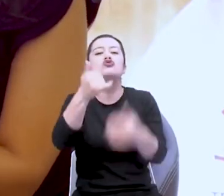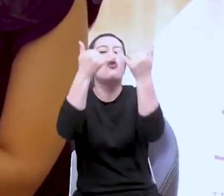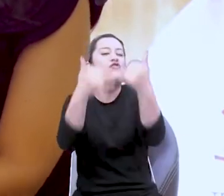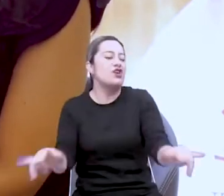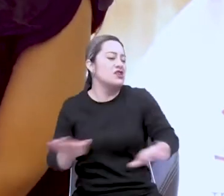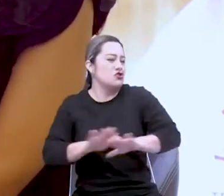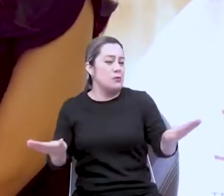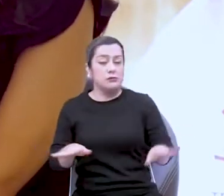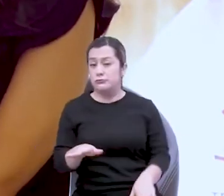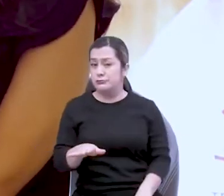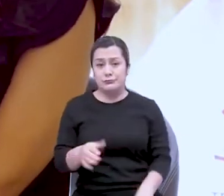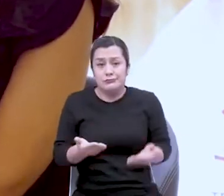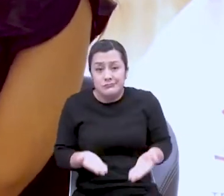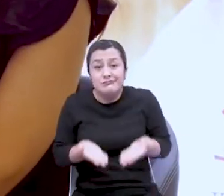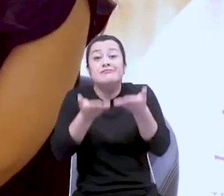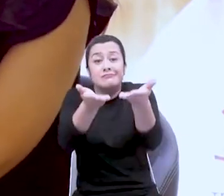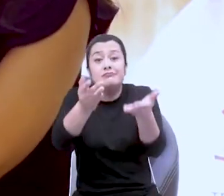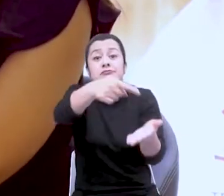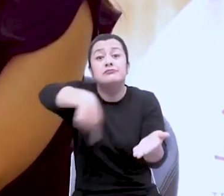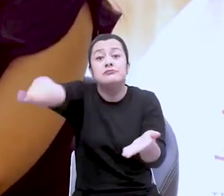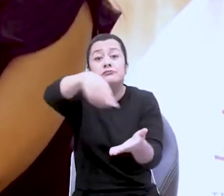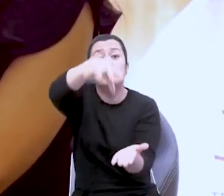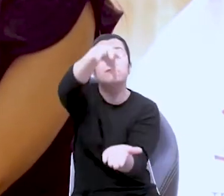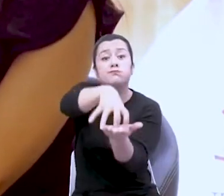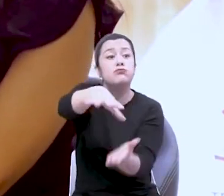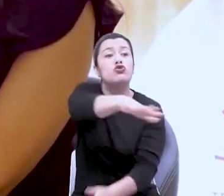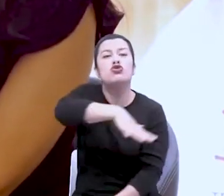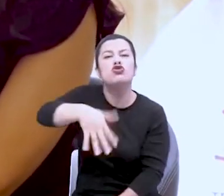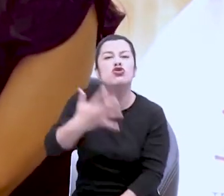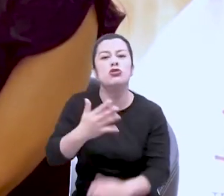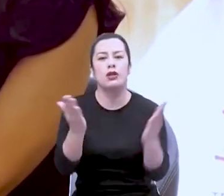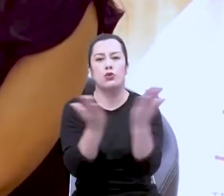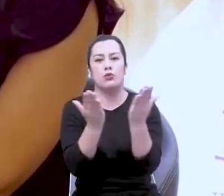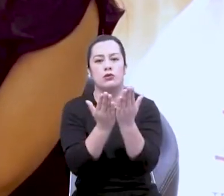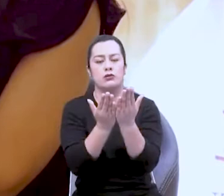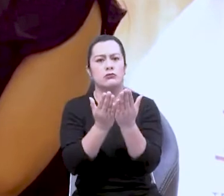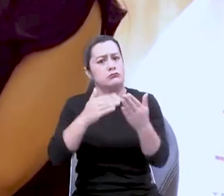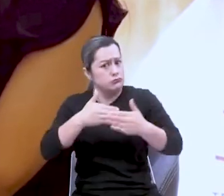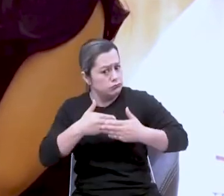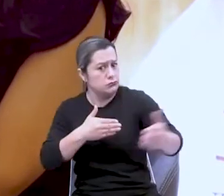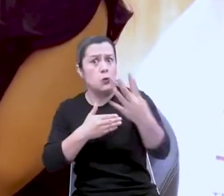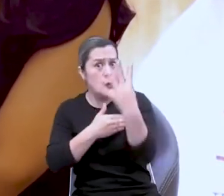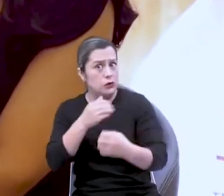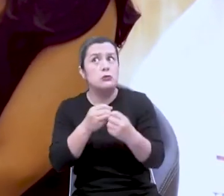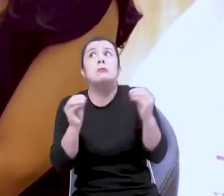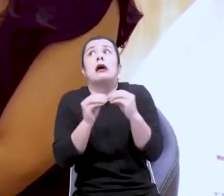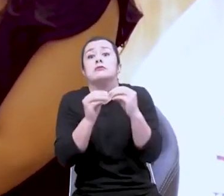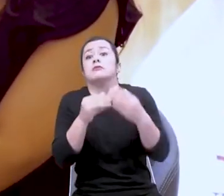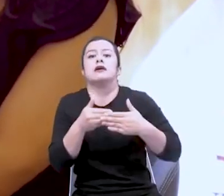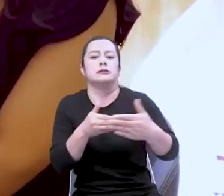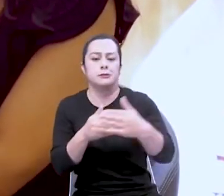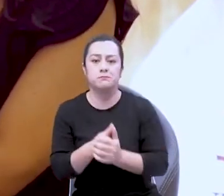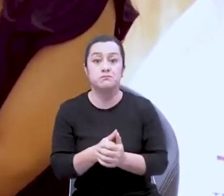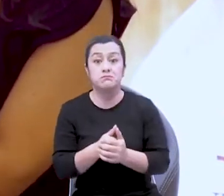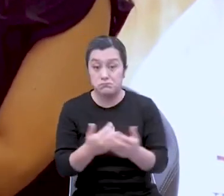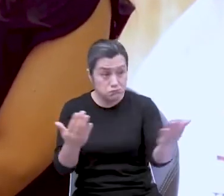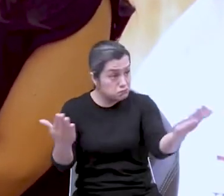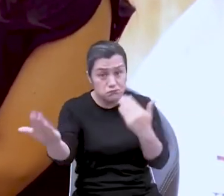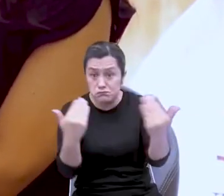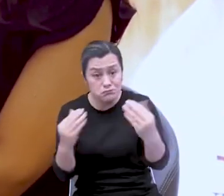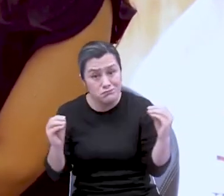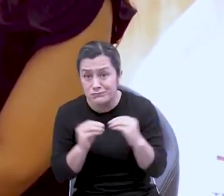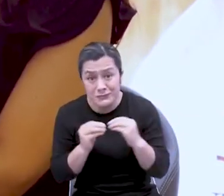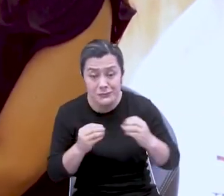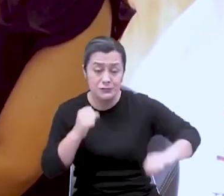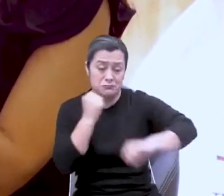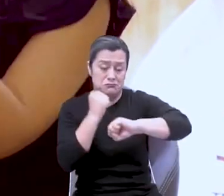del sector educativo, tiene que ser un programa más de cuatro años. Y bienvenidos todos los que sumen y agreguen. Cierro diciendo, Diana, si